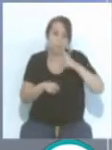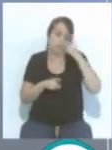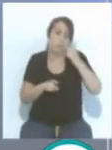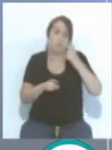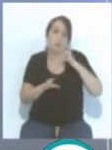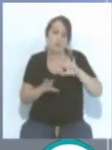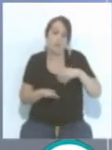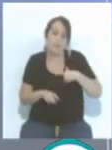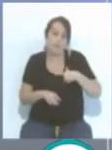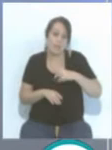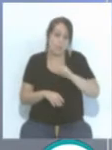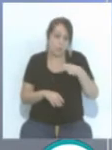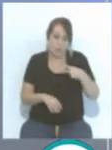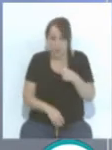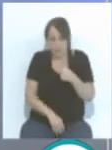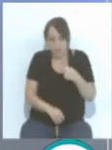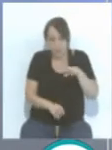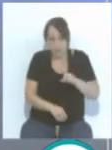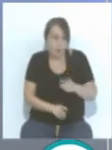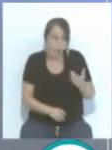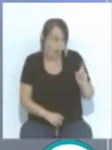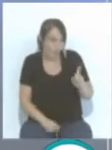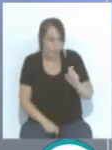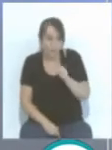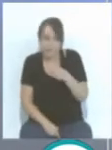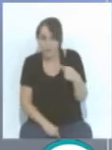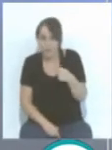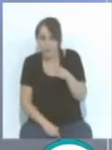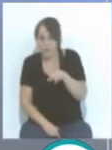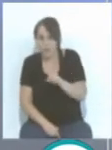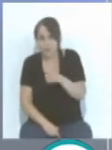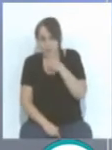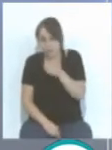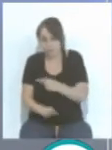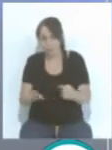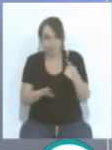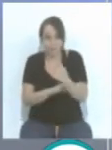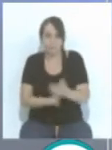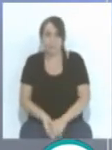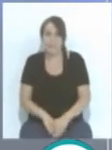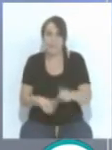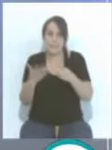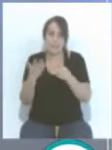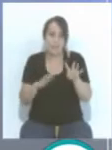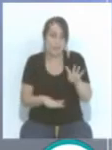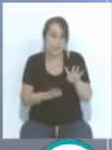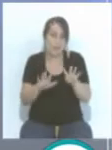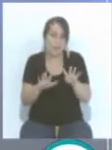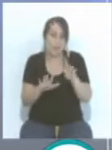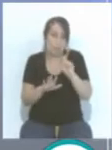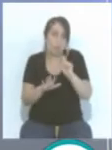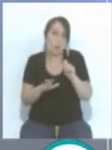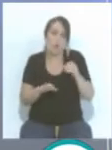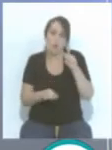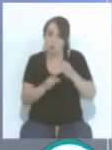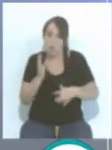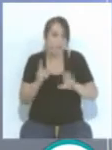tan mal nos salió. ha ido tan mal, efectivamente, no ha ido tan mal cuando estamos ahí. 69 puntos no se consiguen con suerte,